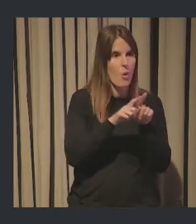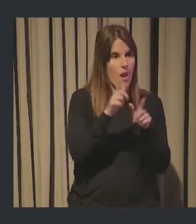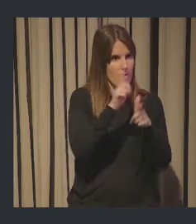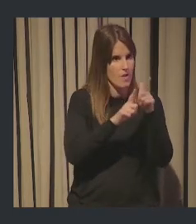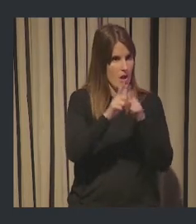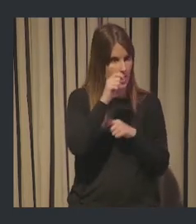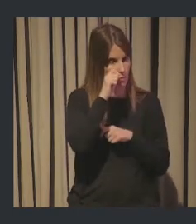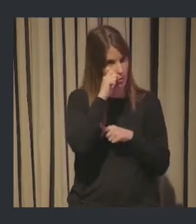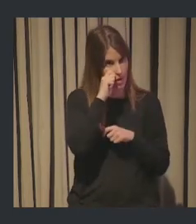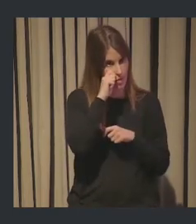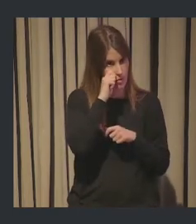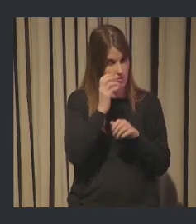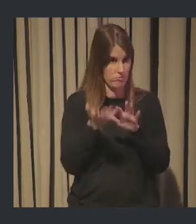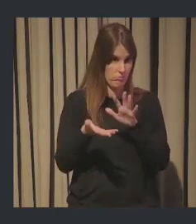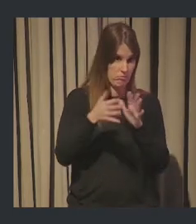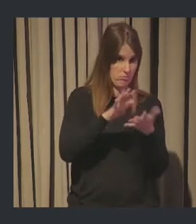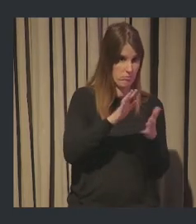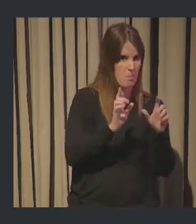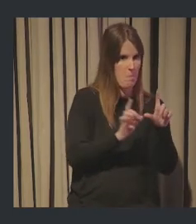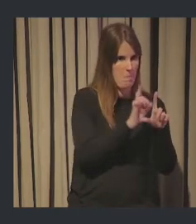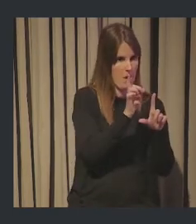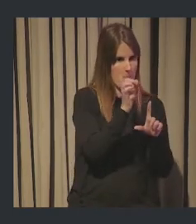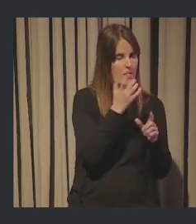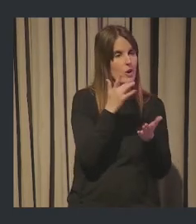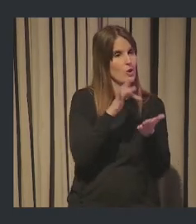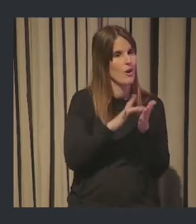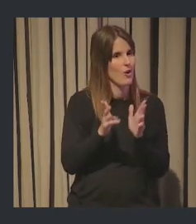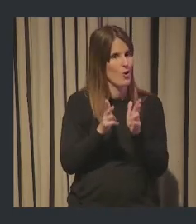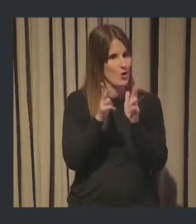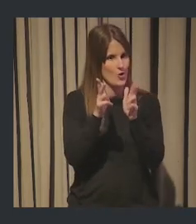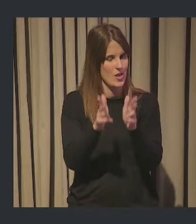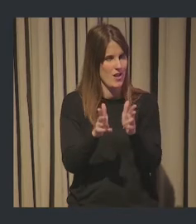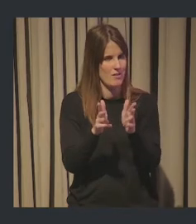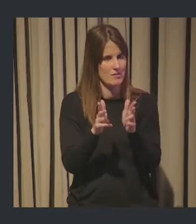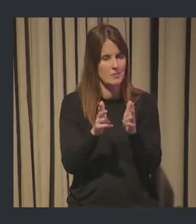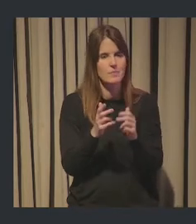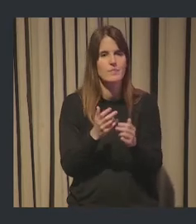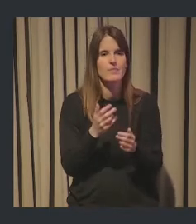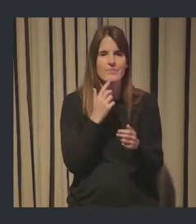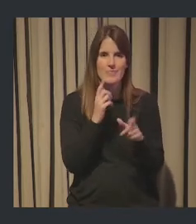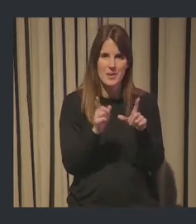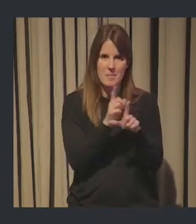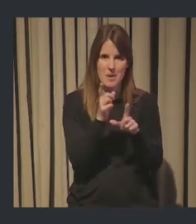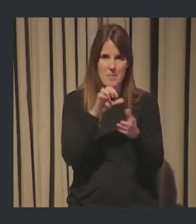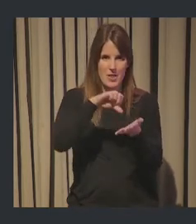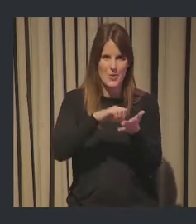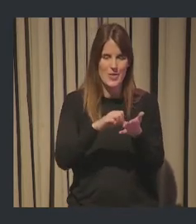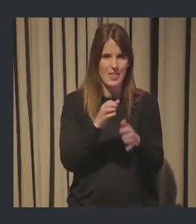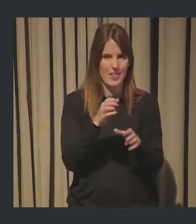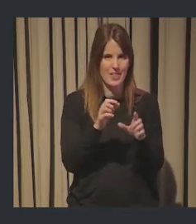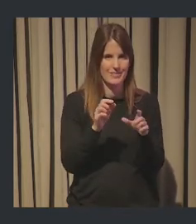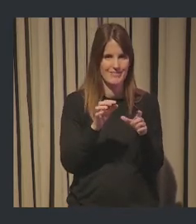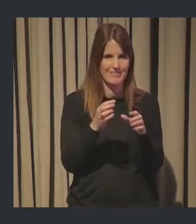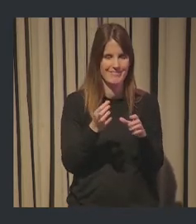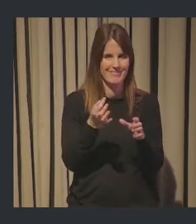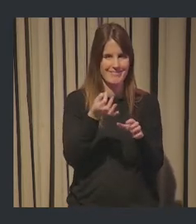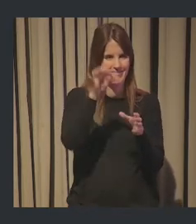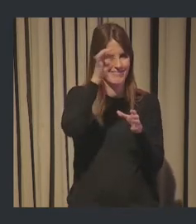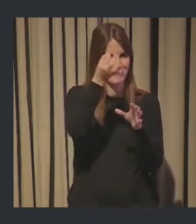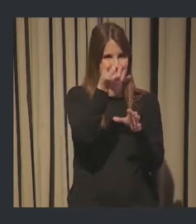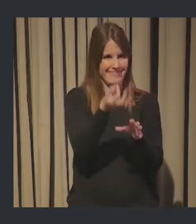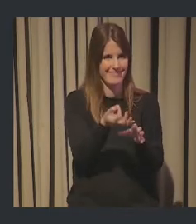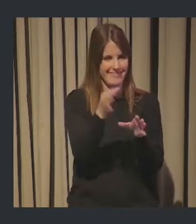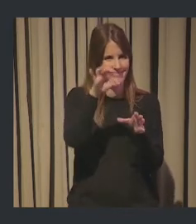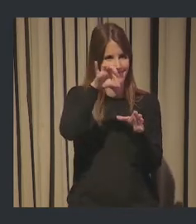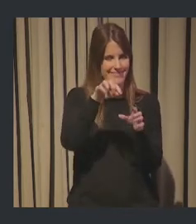podría ser hablar de un mapa. Siempre que vamos a un hotel, nos plantan encima el mapa de la ciudad y nos dicen, estamos aquí. Y si usted quiere ir a la playa, coja este camino, coja